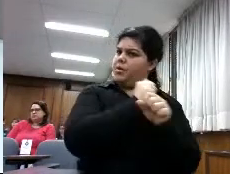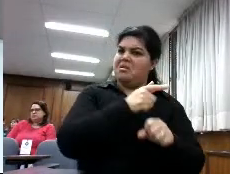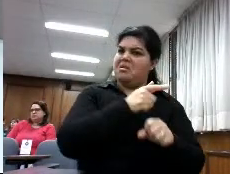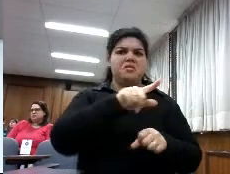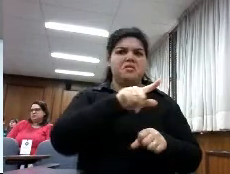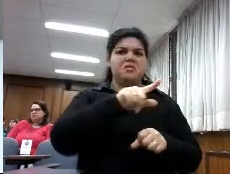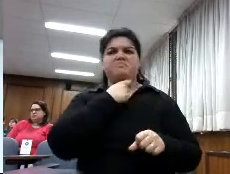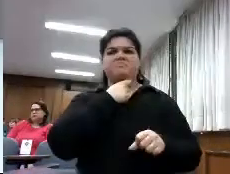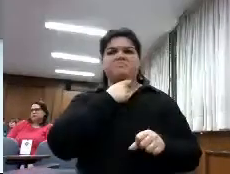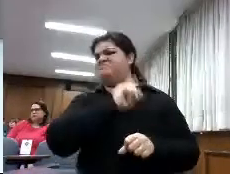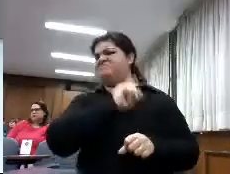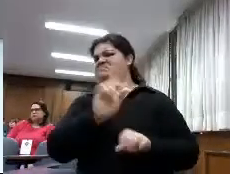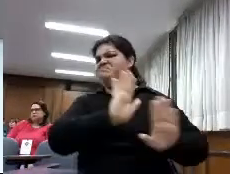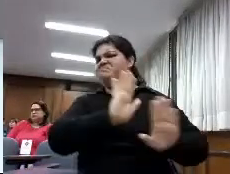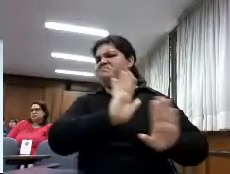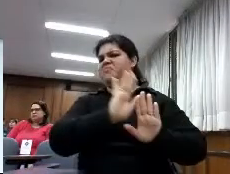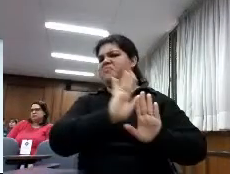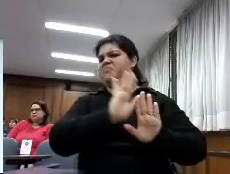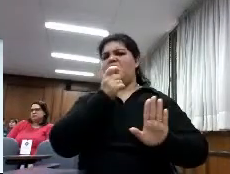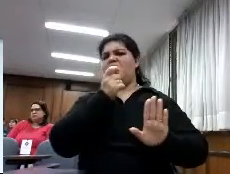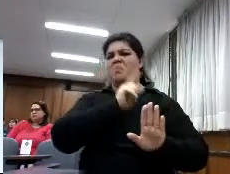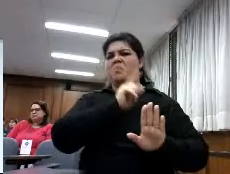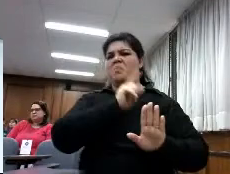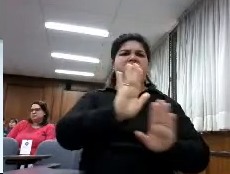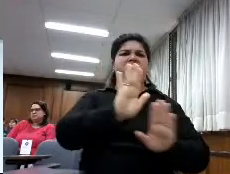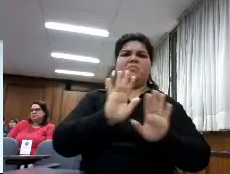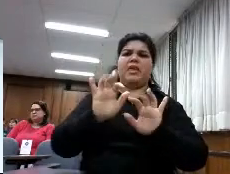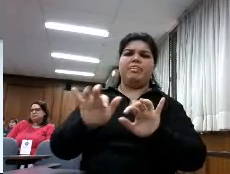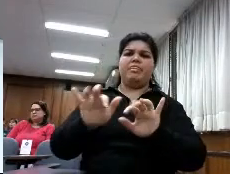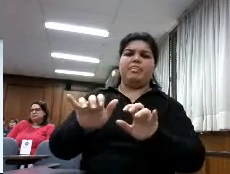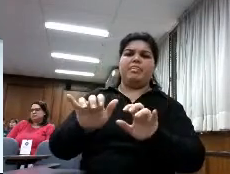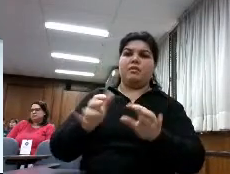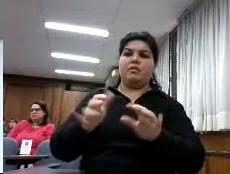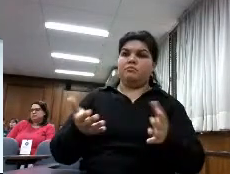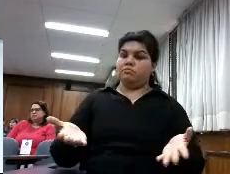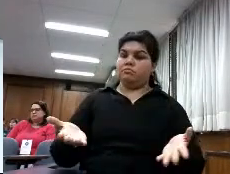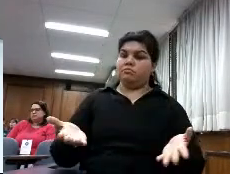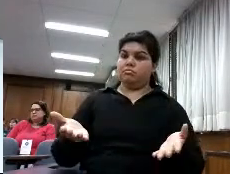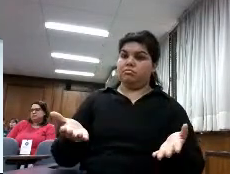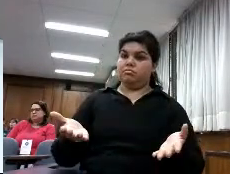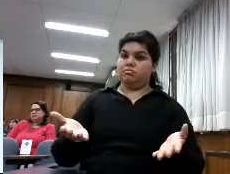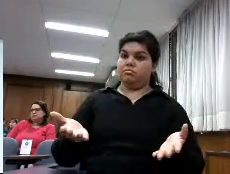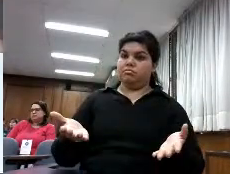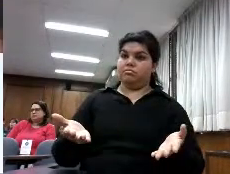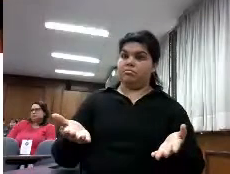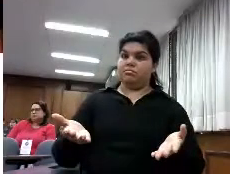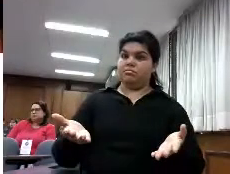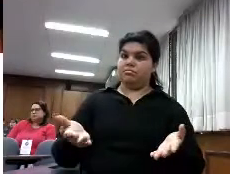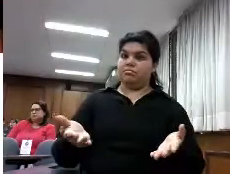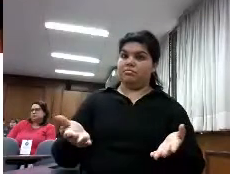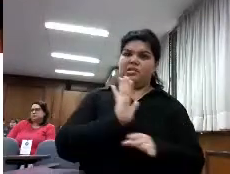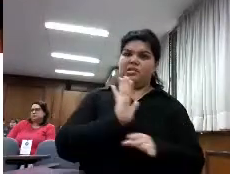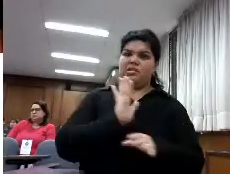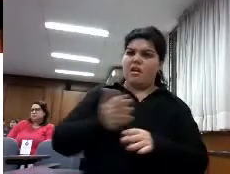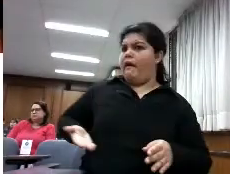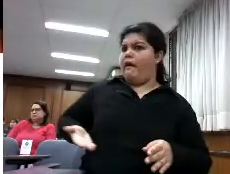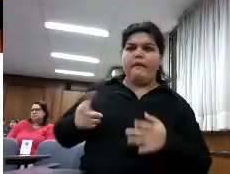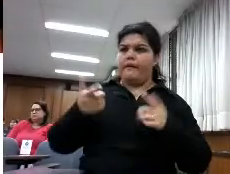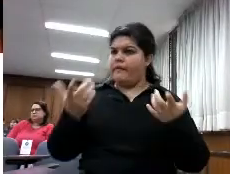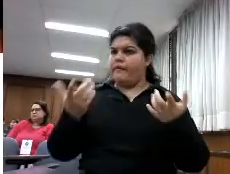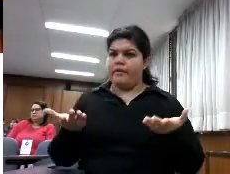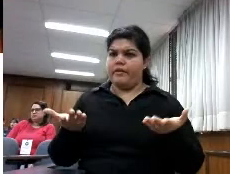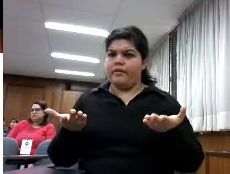con el formato digital me parece una falta de motivación muy importante que